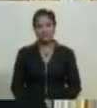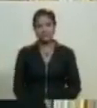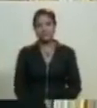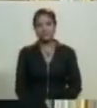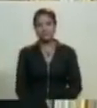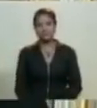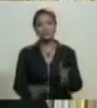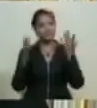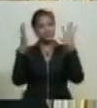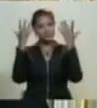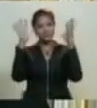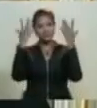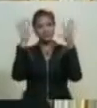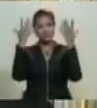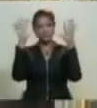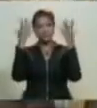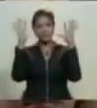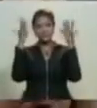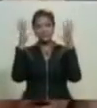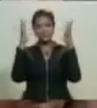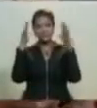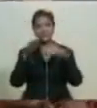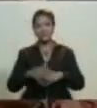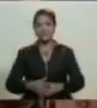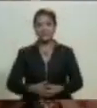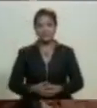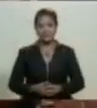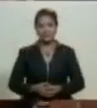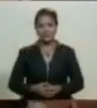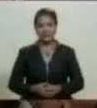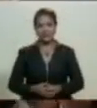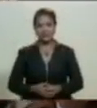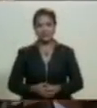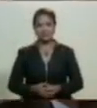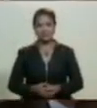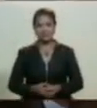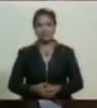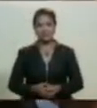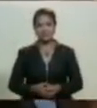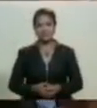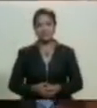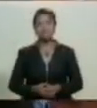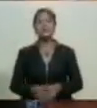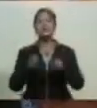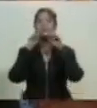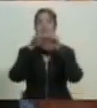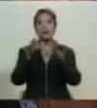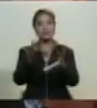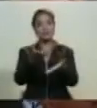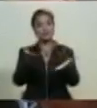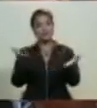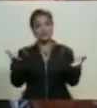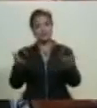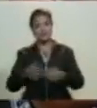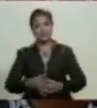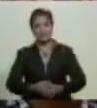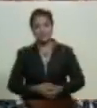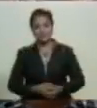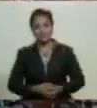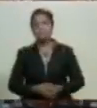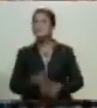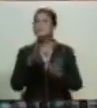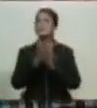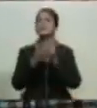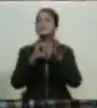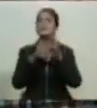que bendecir quiere